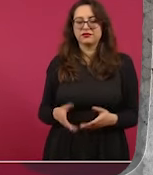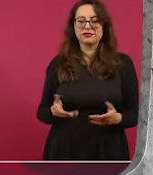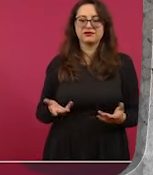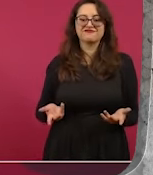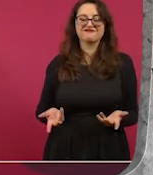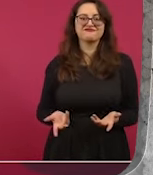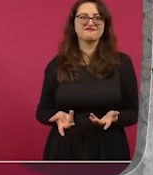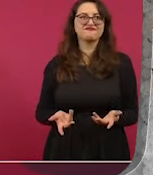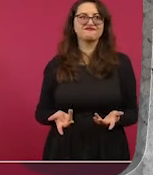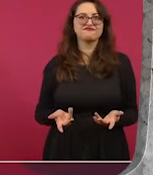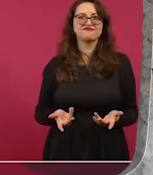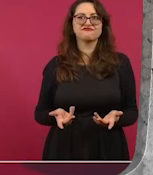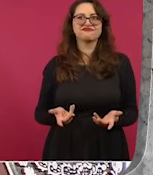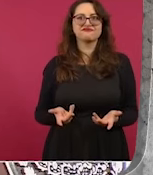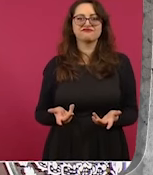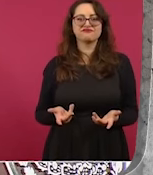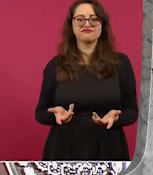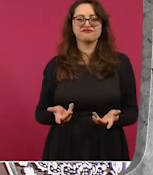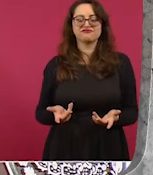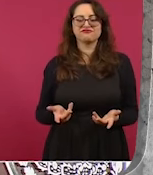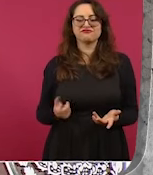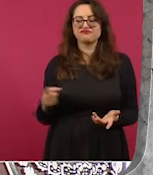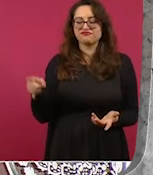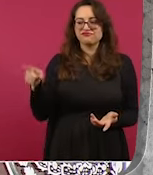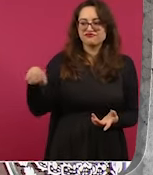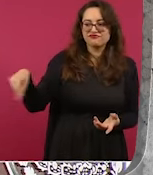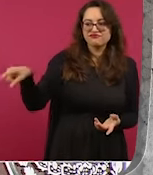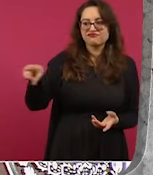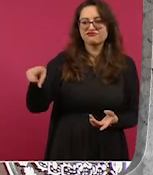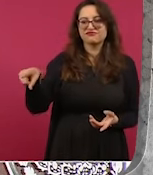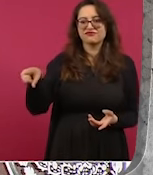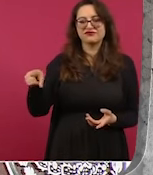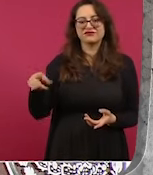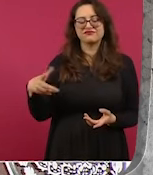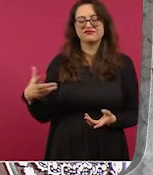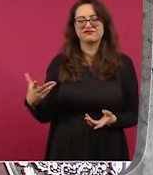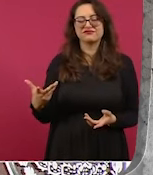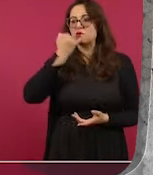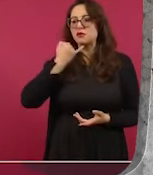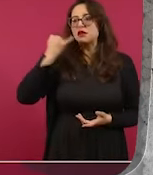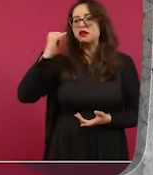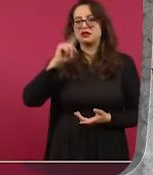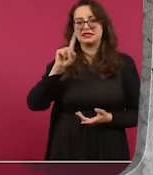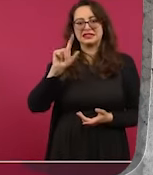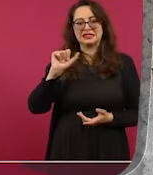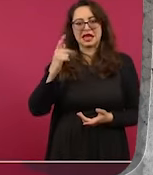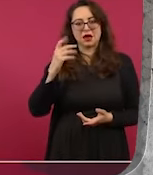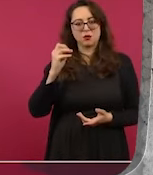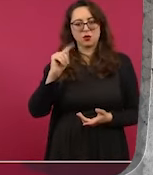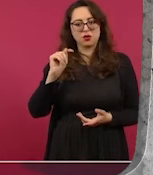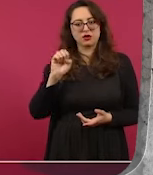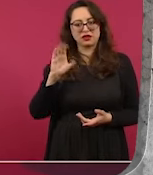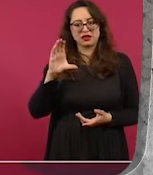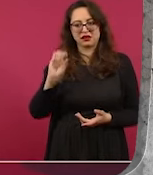discriminación que